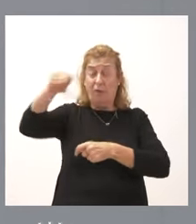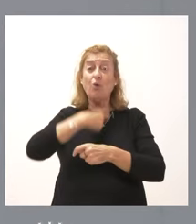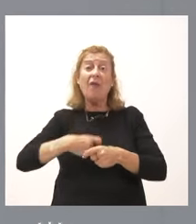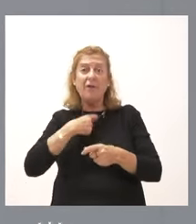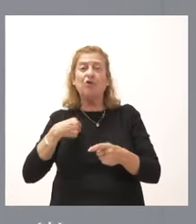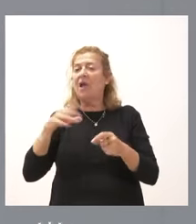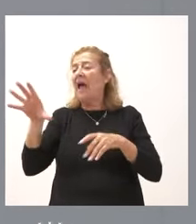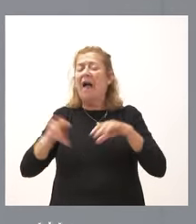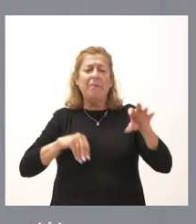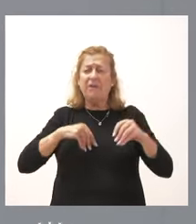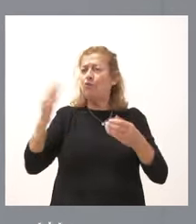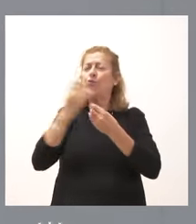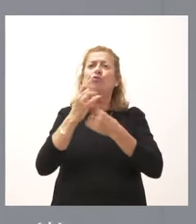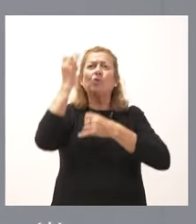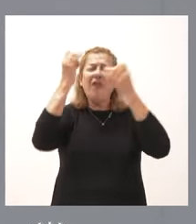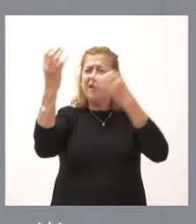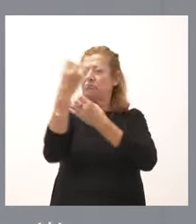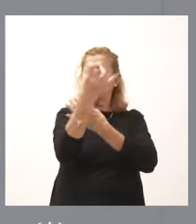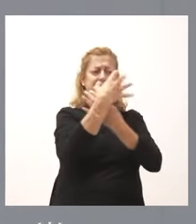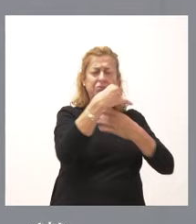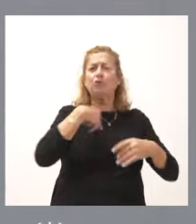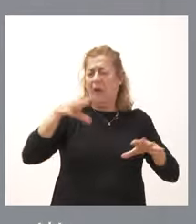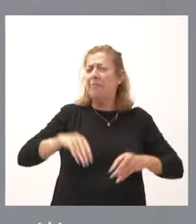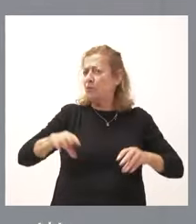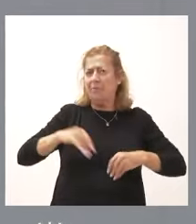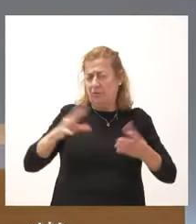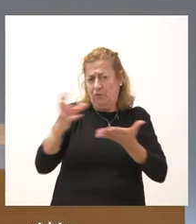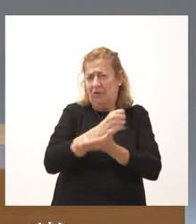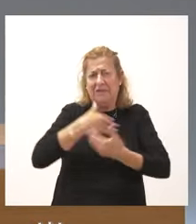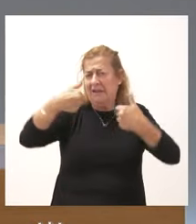pues admitiremos todo tipo de sugerencias que se nos quieran plantear en relación con este asunto.